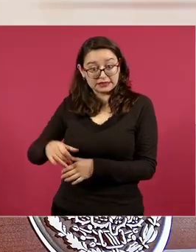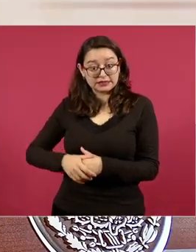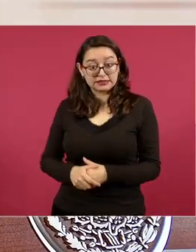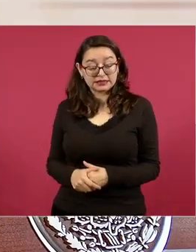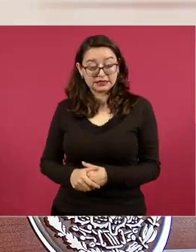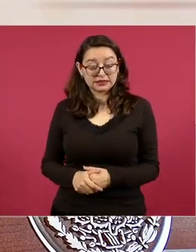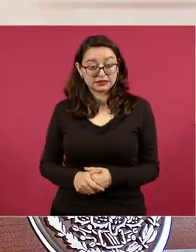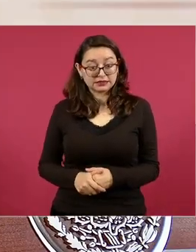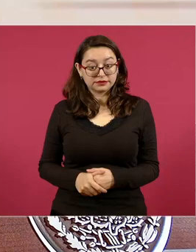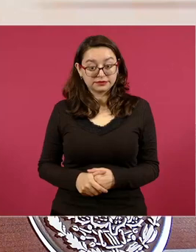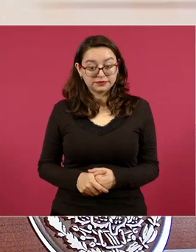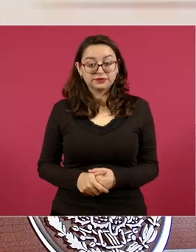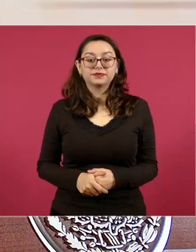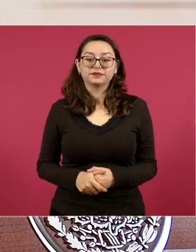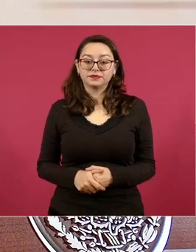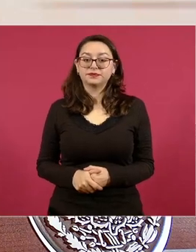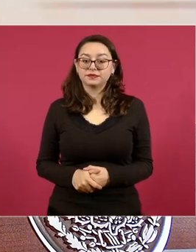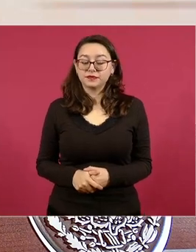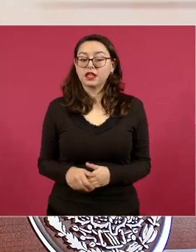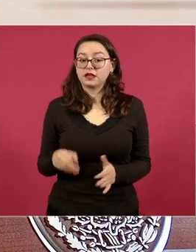entonces si hace falta